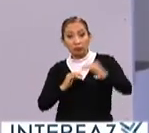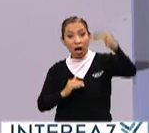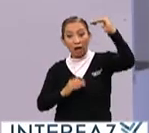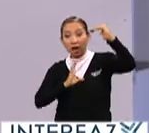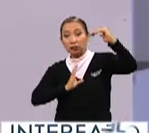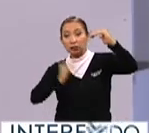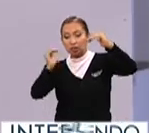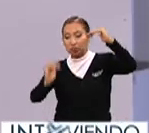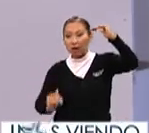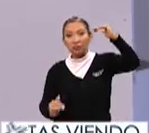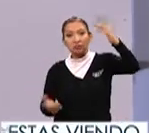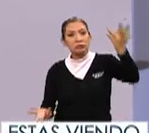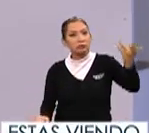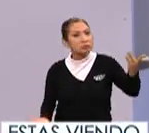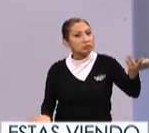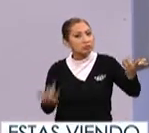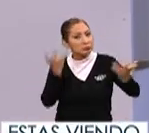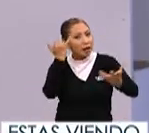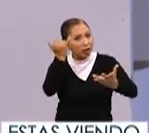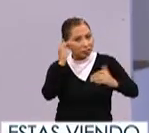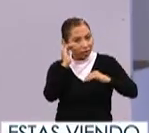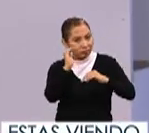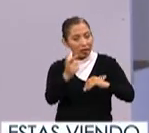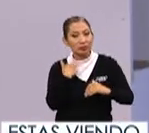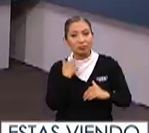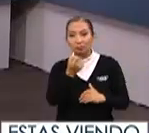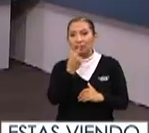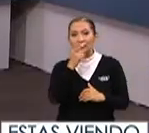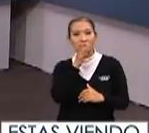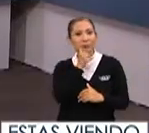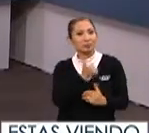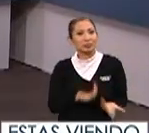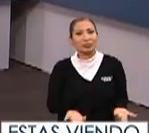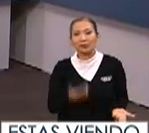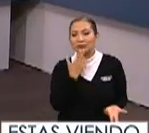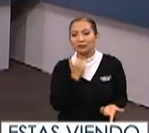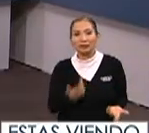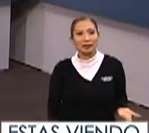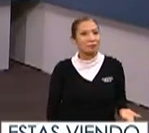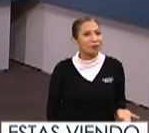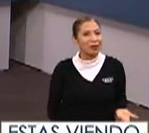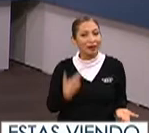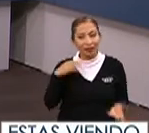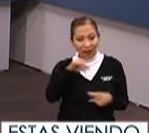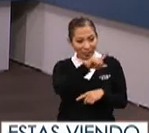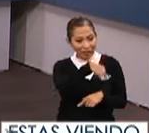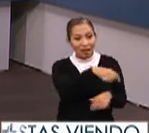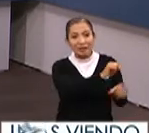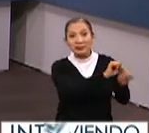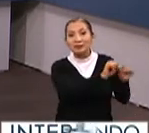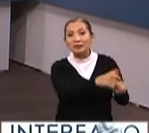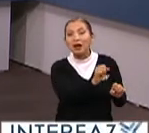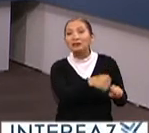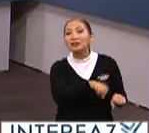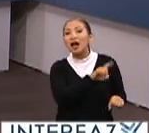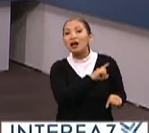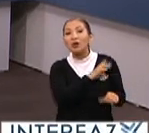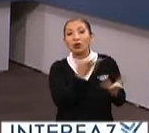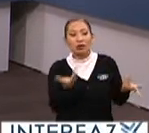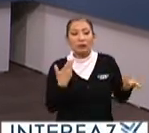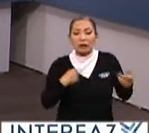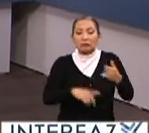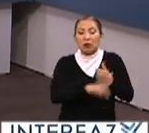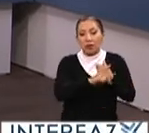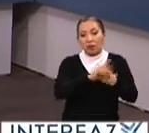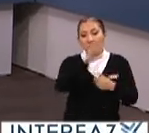el cáncer entonces nos va a llevar a límites que posiblemente los sistemas de salud van a tener un